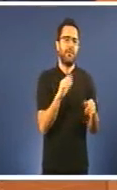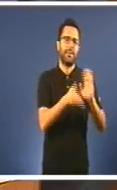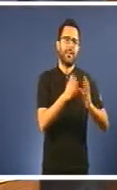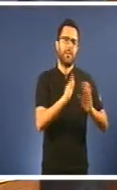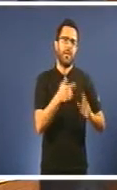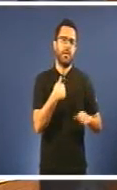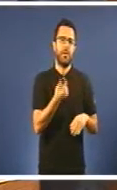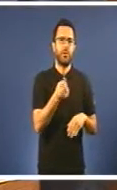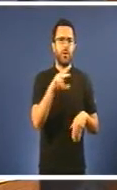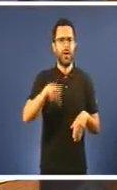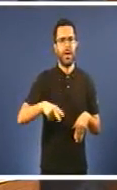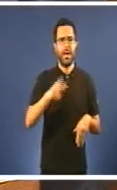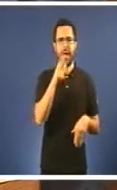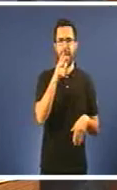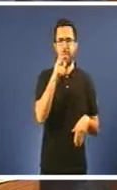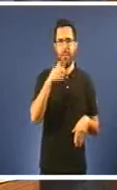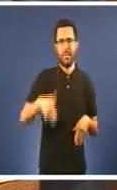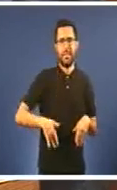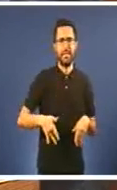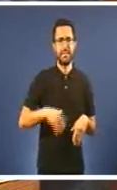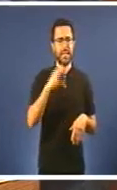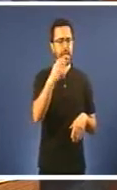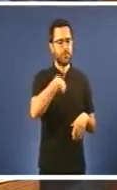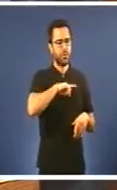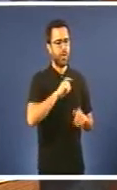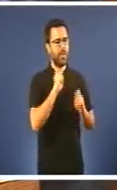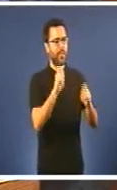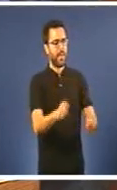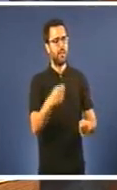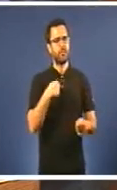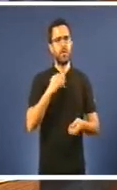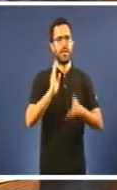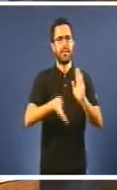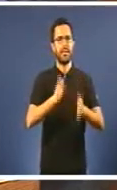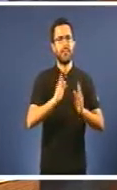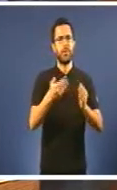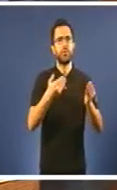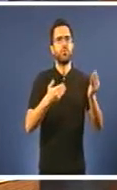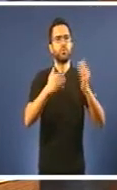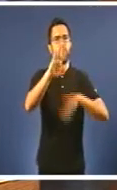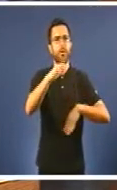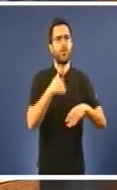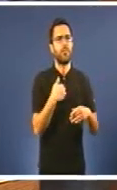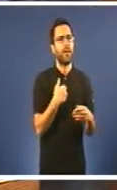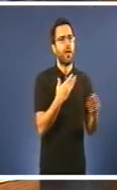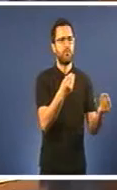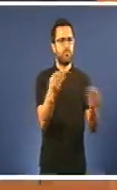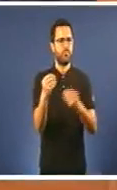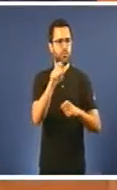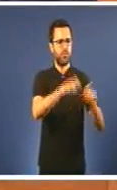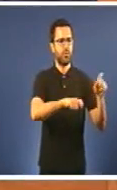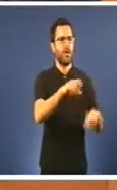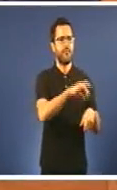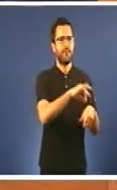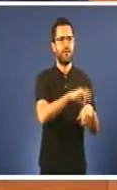a dar tratamentos por cuestións económicas Cando estamos dando tratamentos superiores para menos pacientes con maior gasto